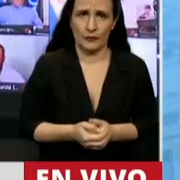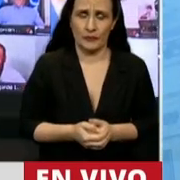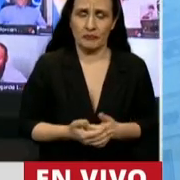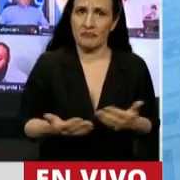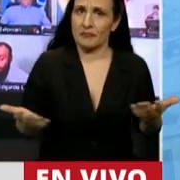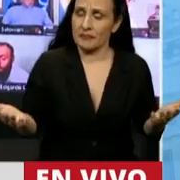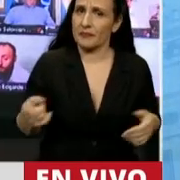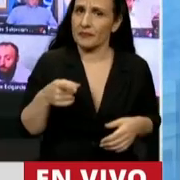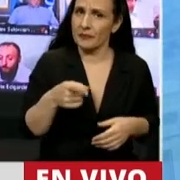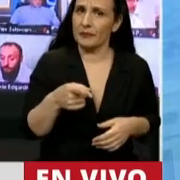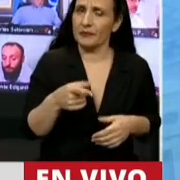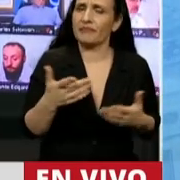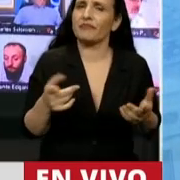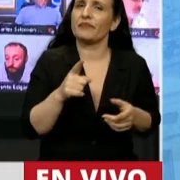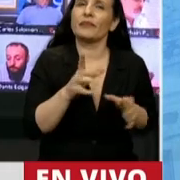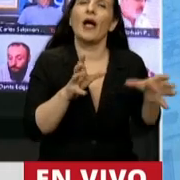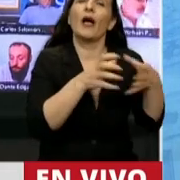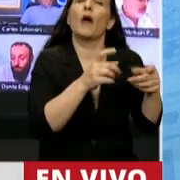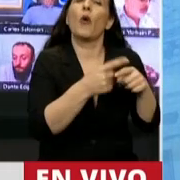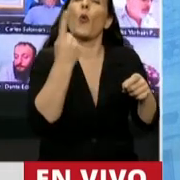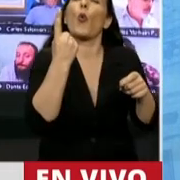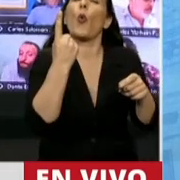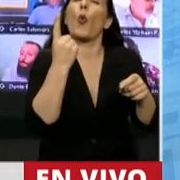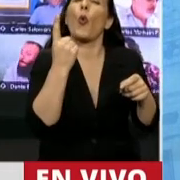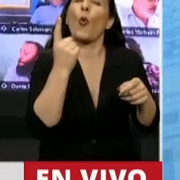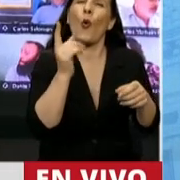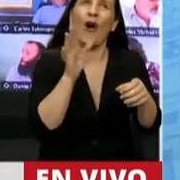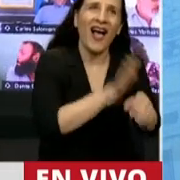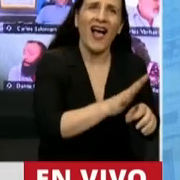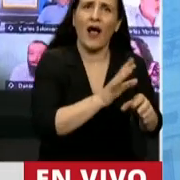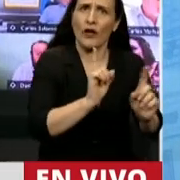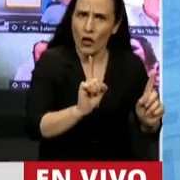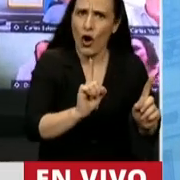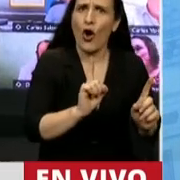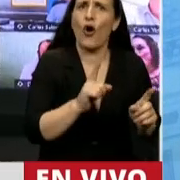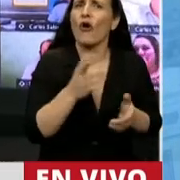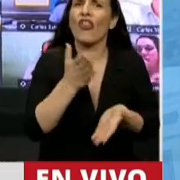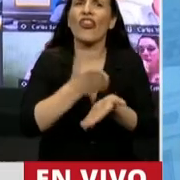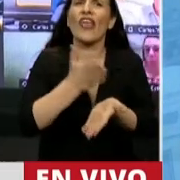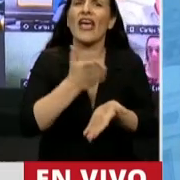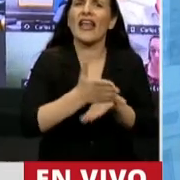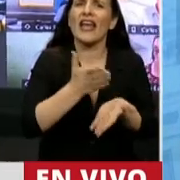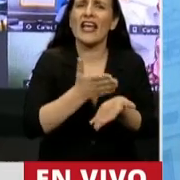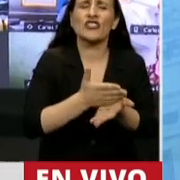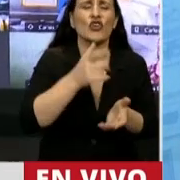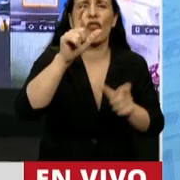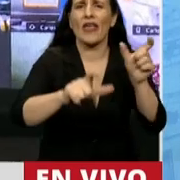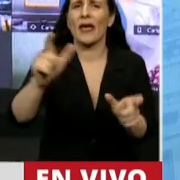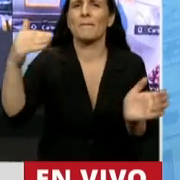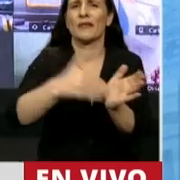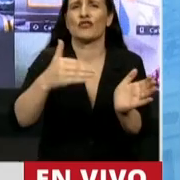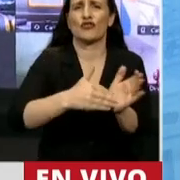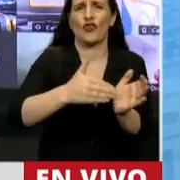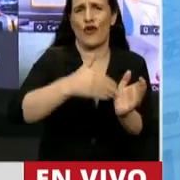No se está vulnerando un bloque político, señora Presidenta. Se están vulnerando los derechos de los millones de